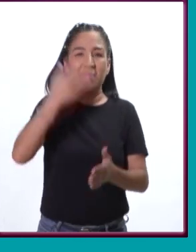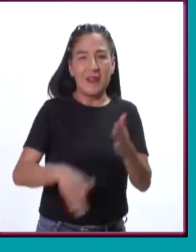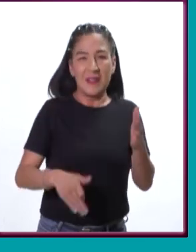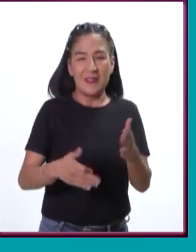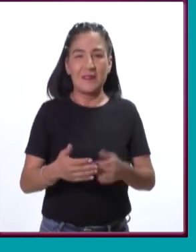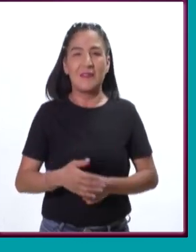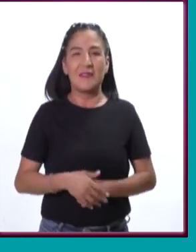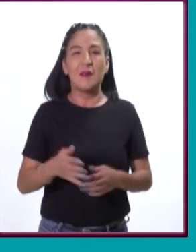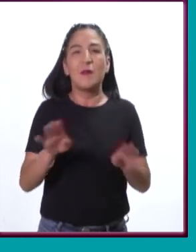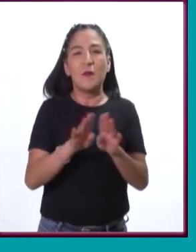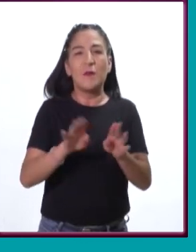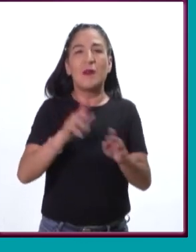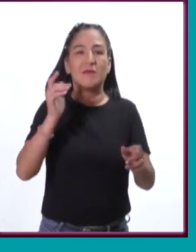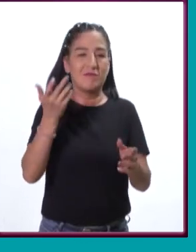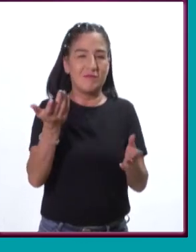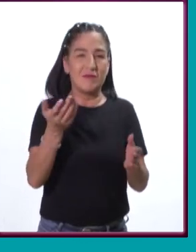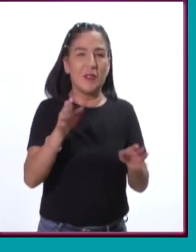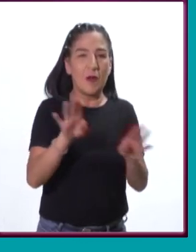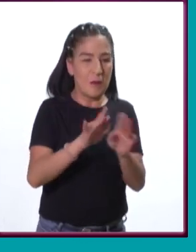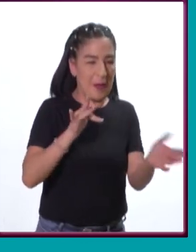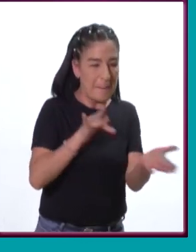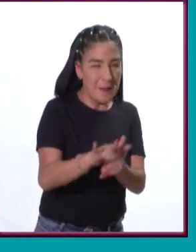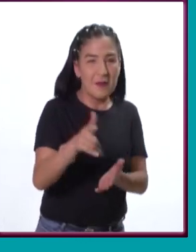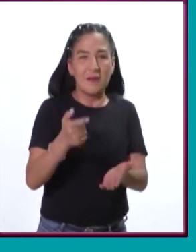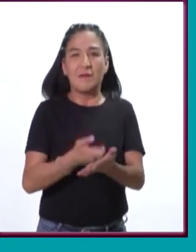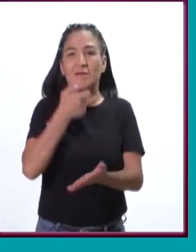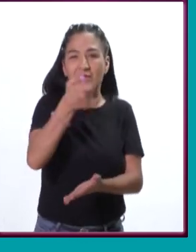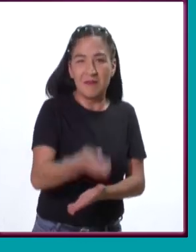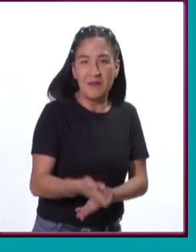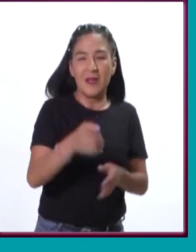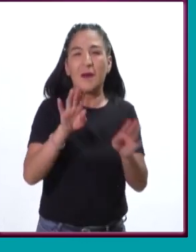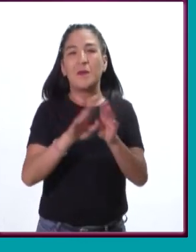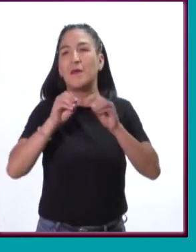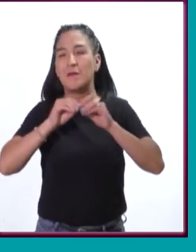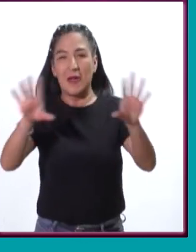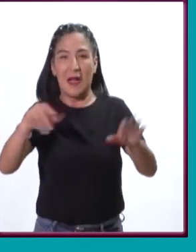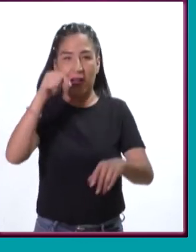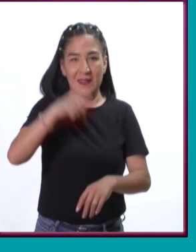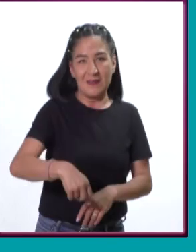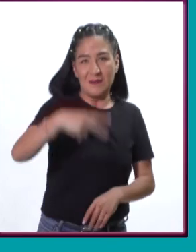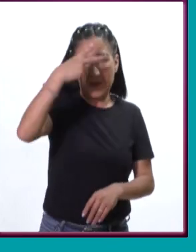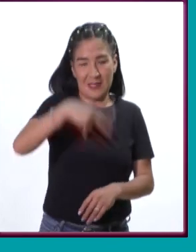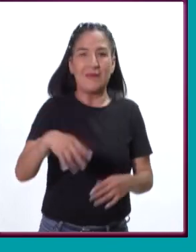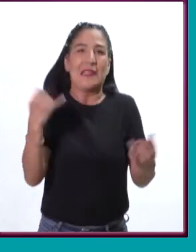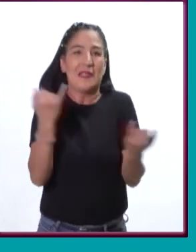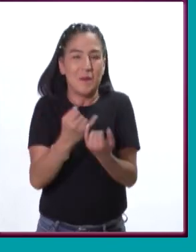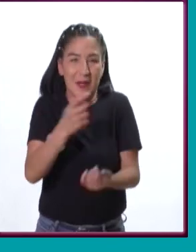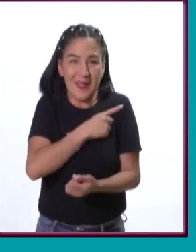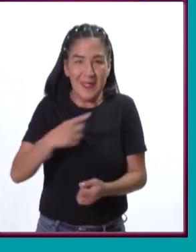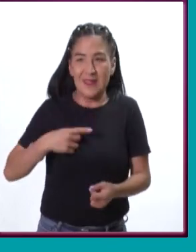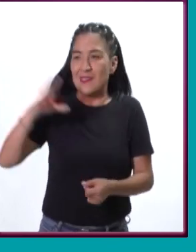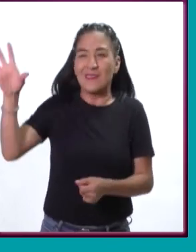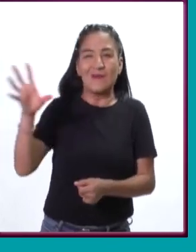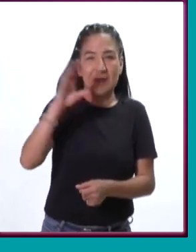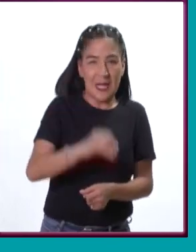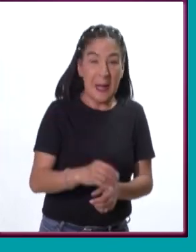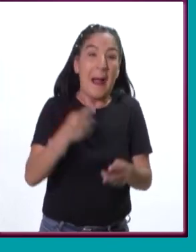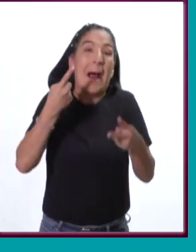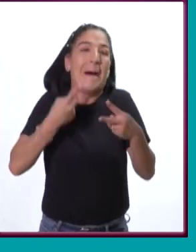tantos lugares que se han marcado, pero no tienen el mismo interés,